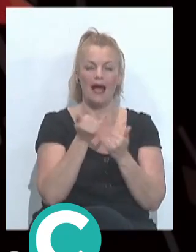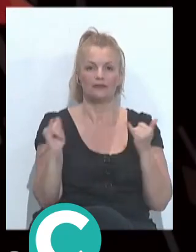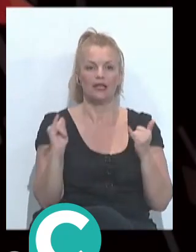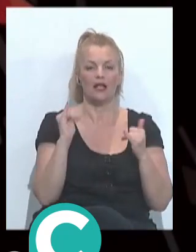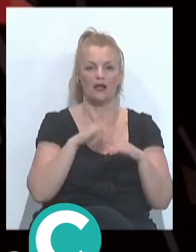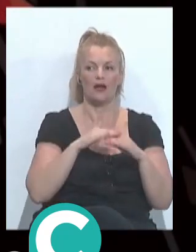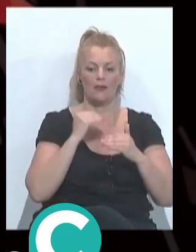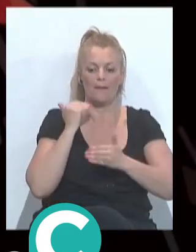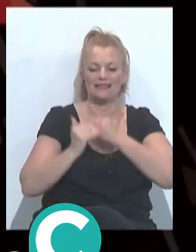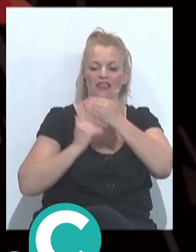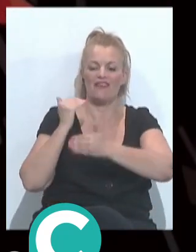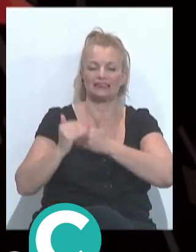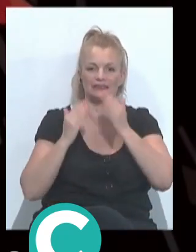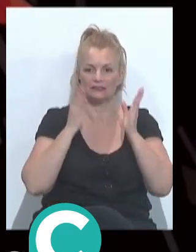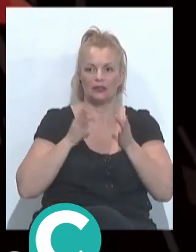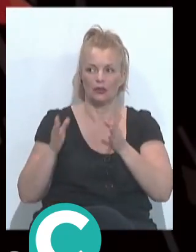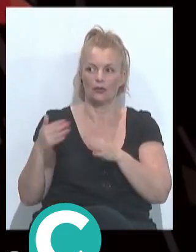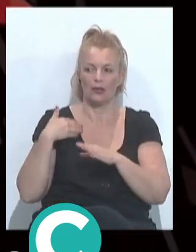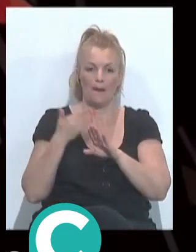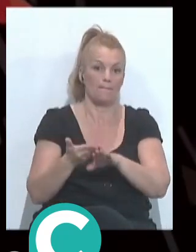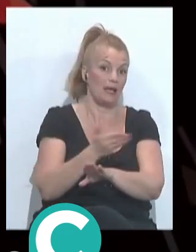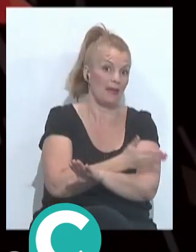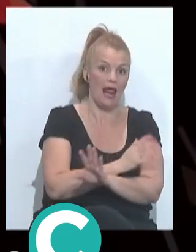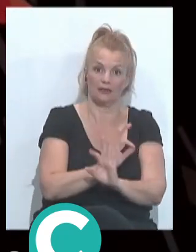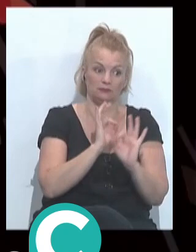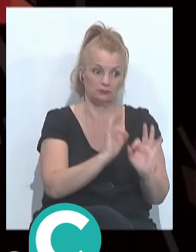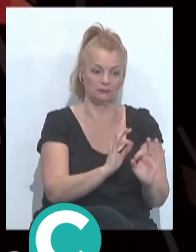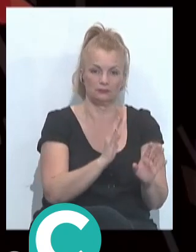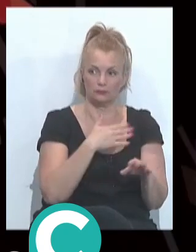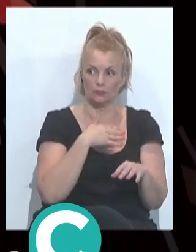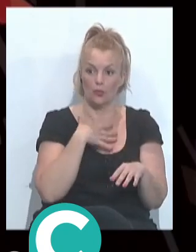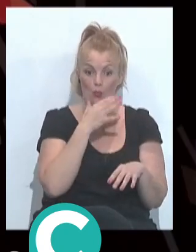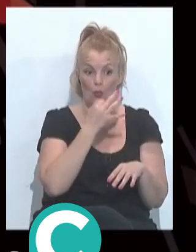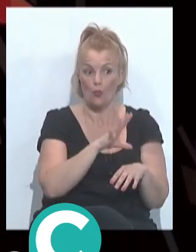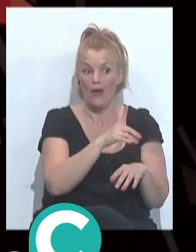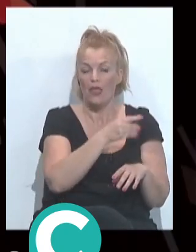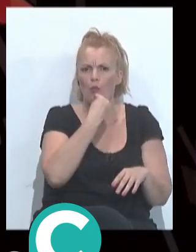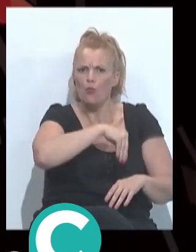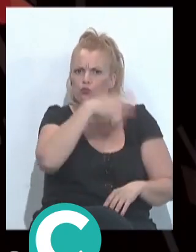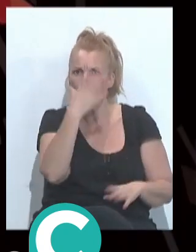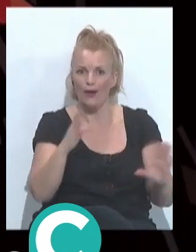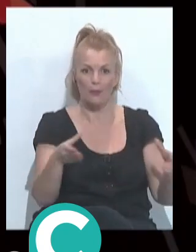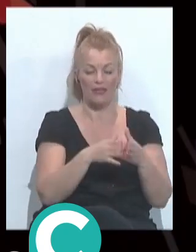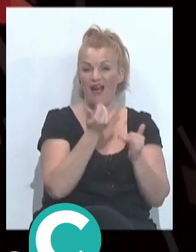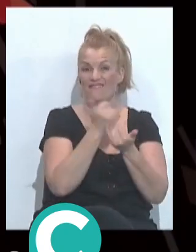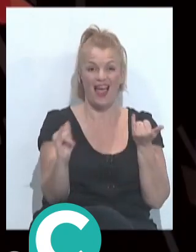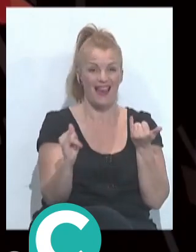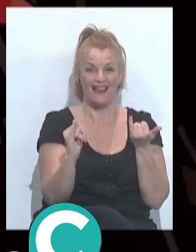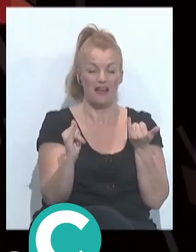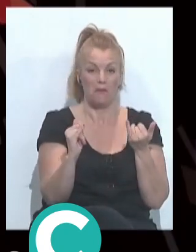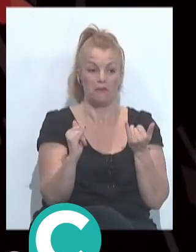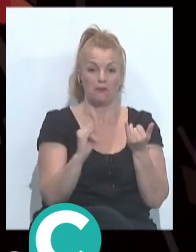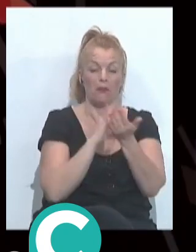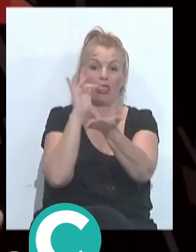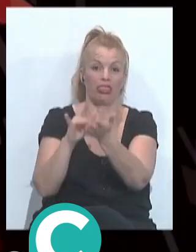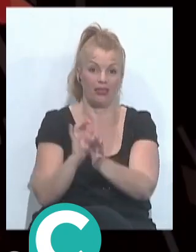ha pasado de fase, no pasa nada. Lo malo es cuando ya se quedan preliminares que ya no hay vuelta atrás. Y lo que pudiera ser una gran agrupación, al final se queda en